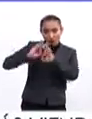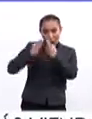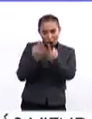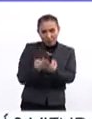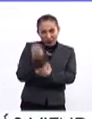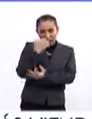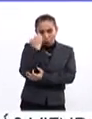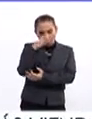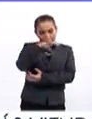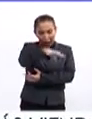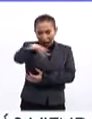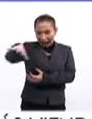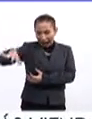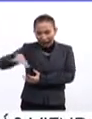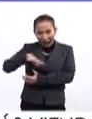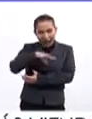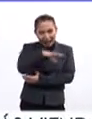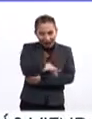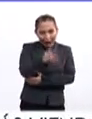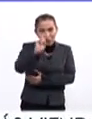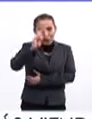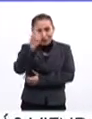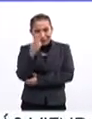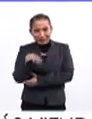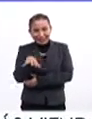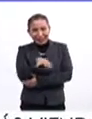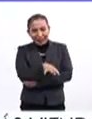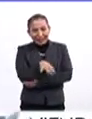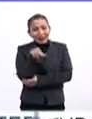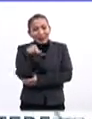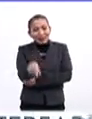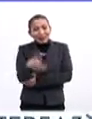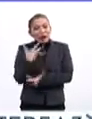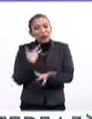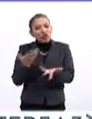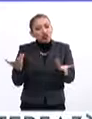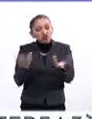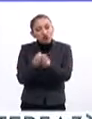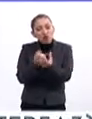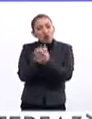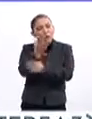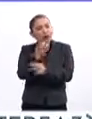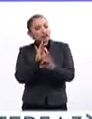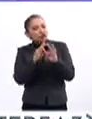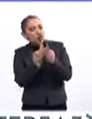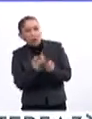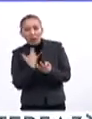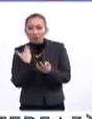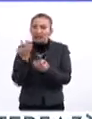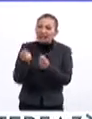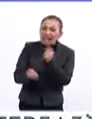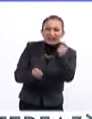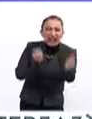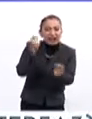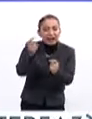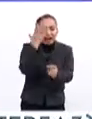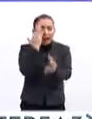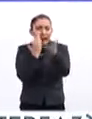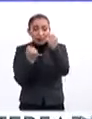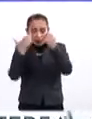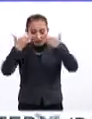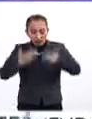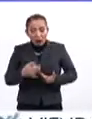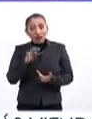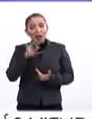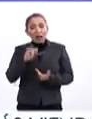que es lo que tiene que ser una escuela y una universidad, vamos a buscar nuevas respuestas y vamos a formarnos, y vamos